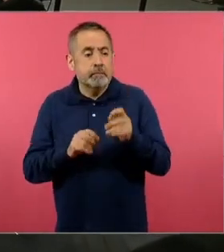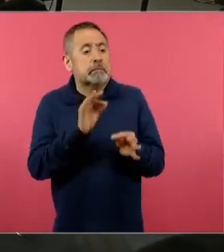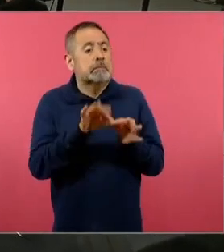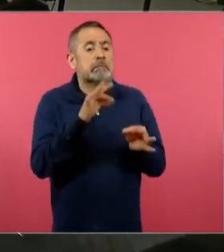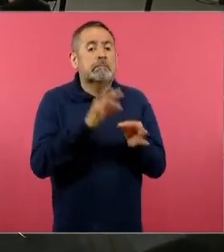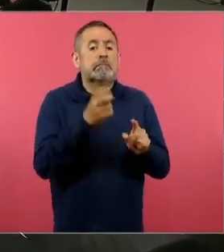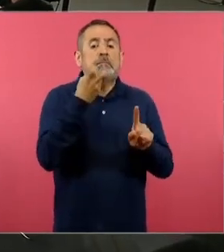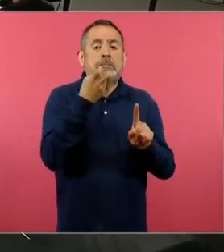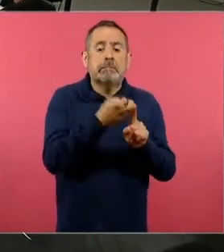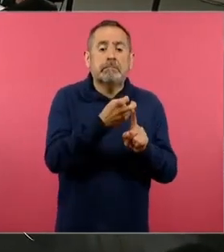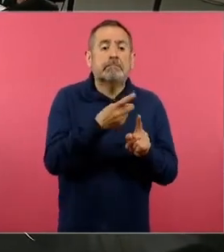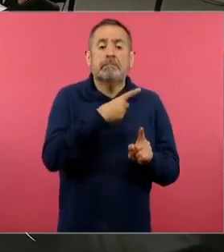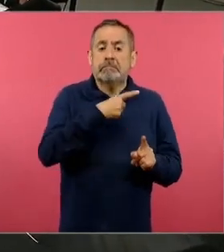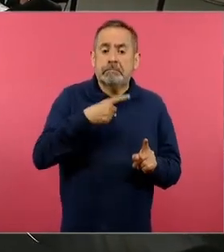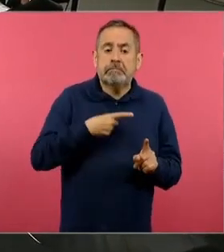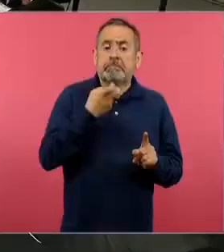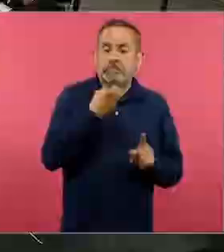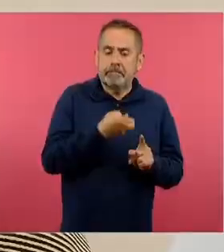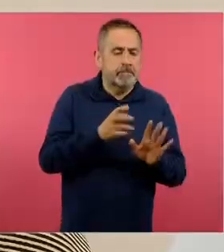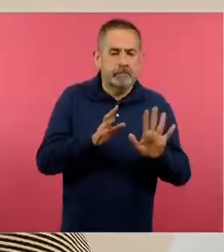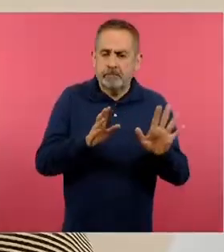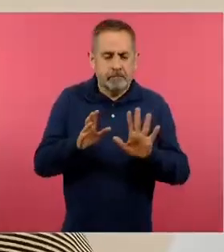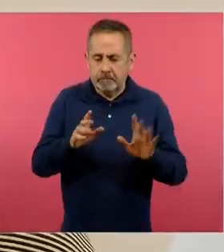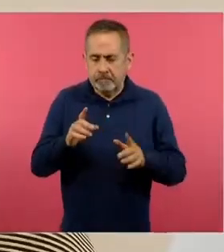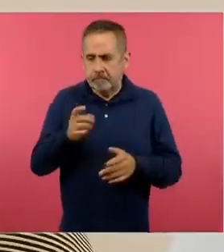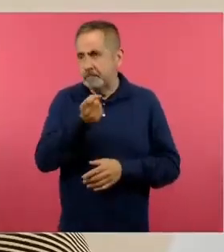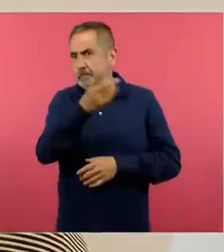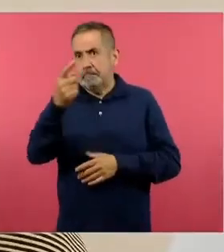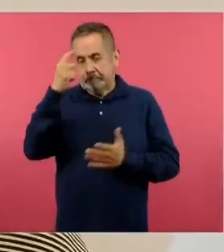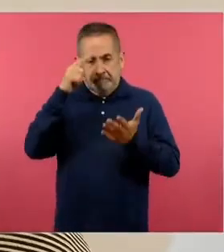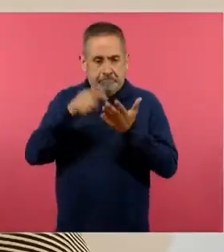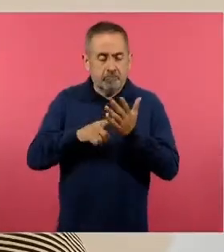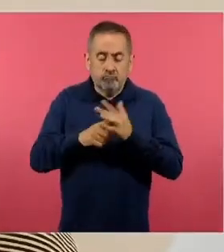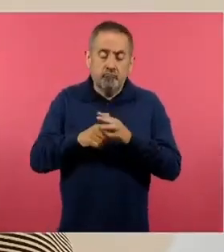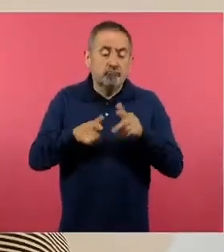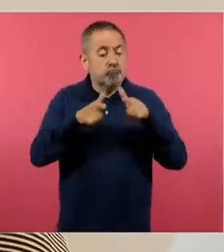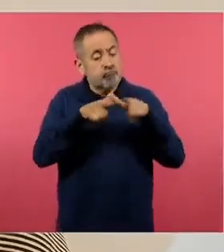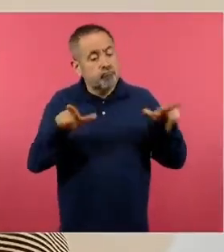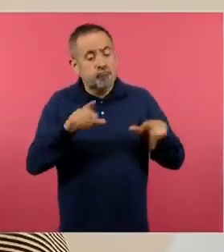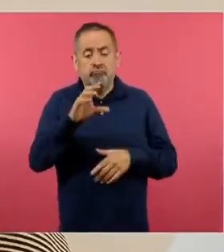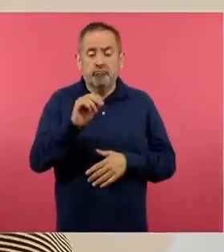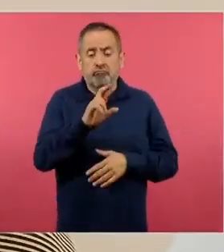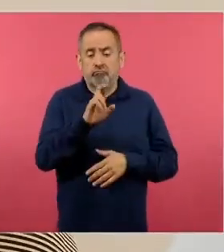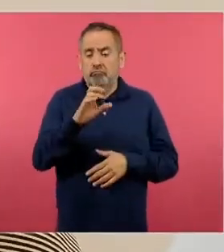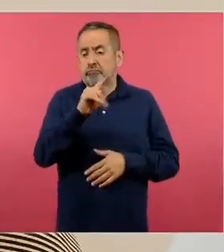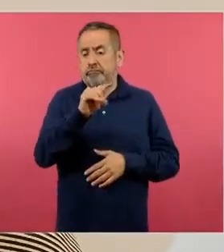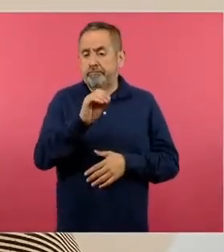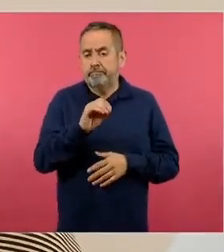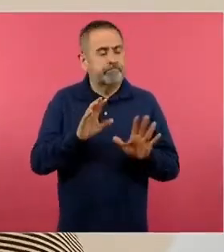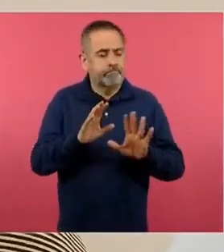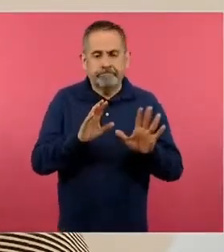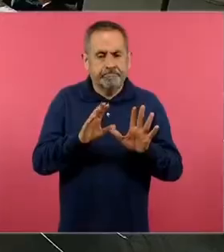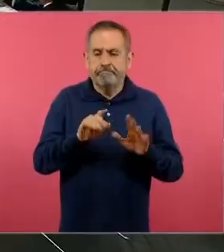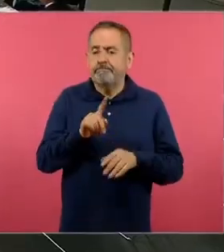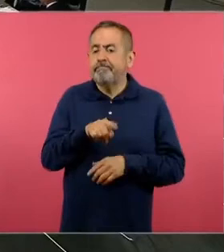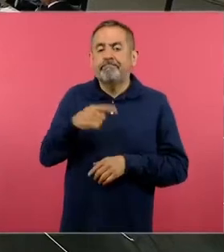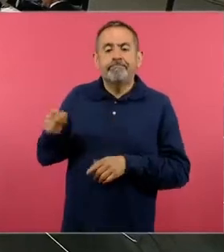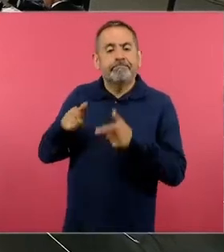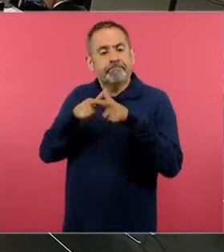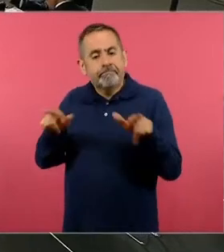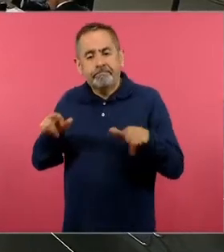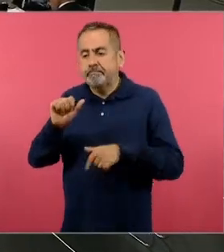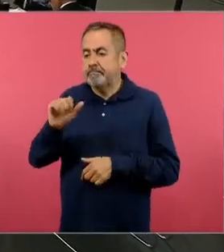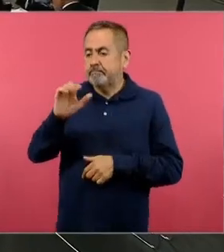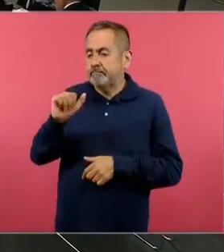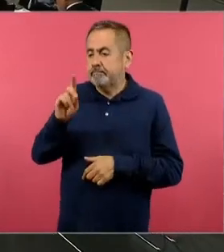otra, digamos, idea o creencia que está muy, muy arraigada en el imaginario social y que también